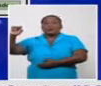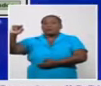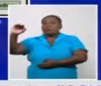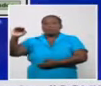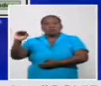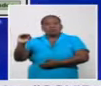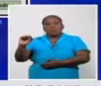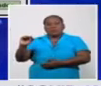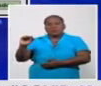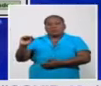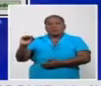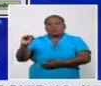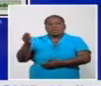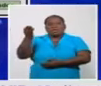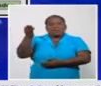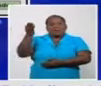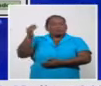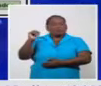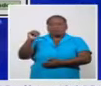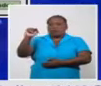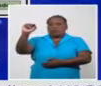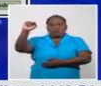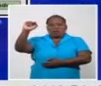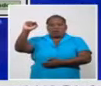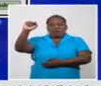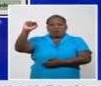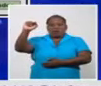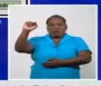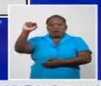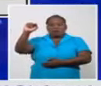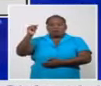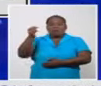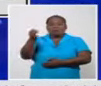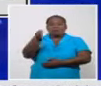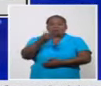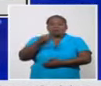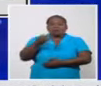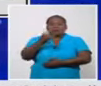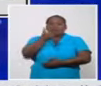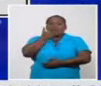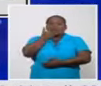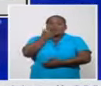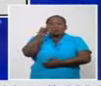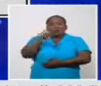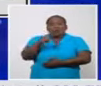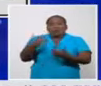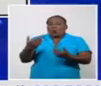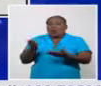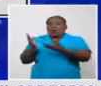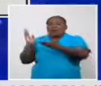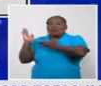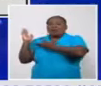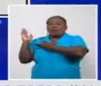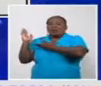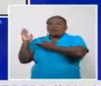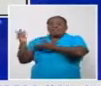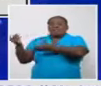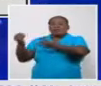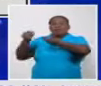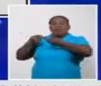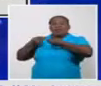Los municipios que mayor afectación tienen en Cuba hoy y que aportan el 55